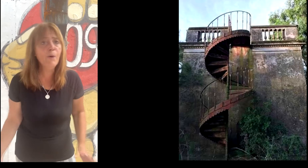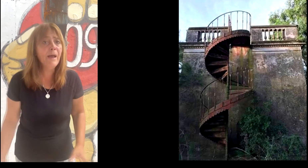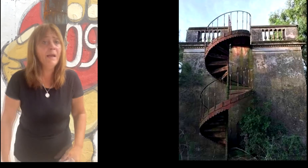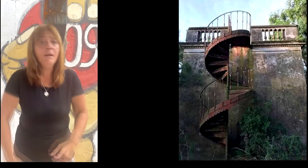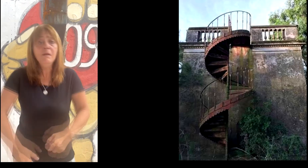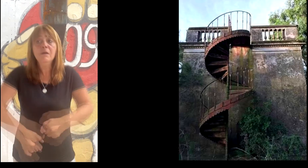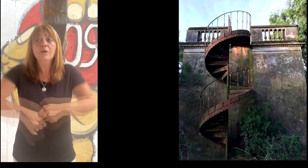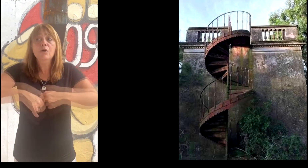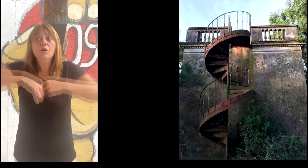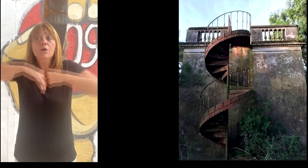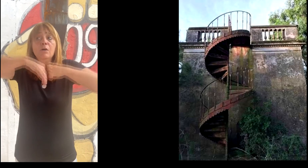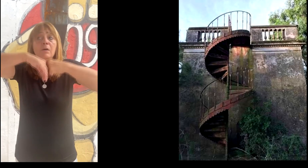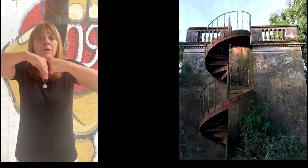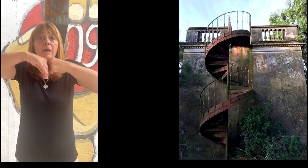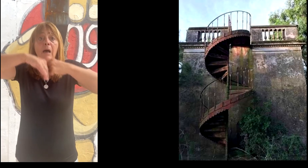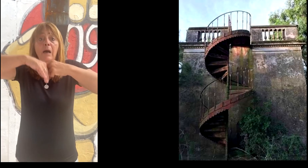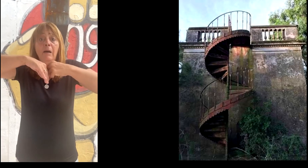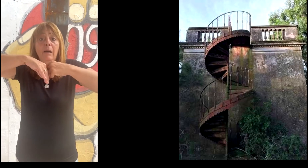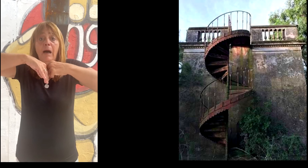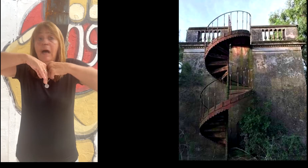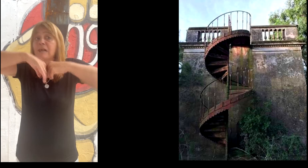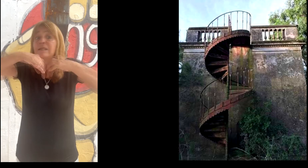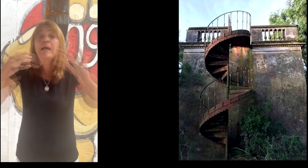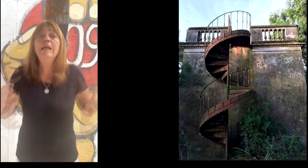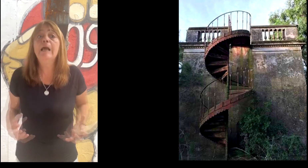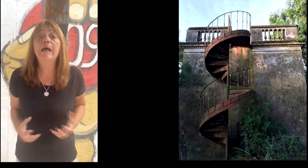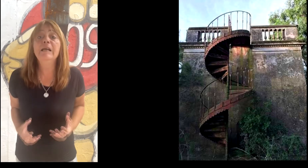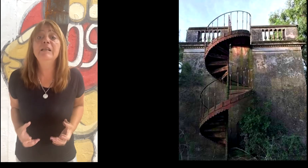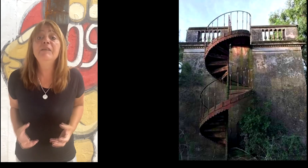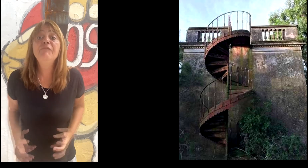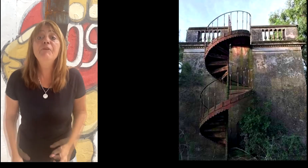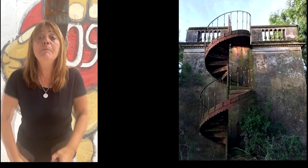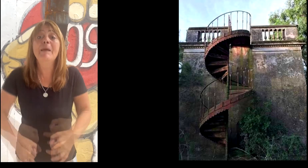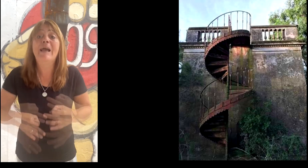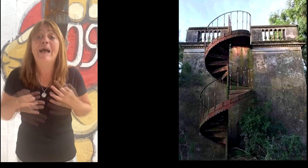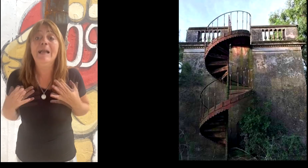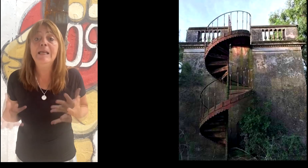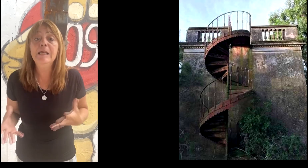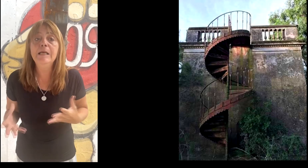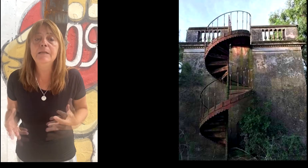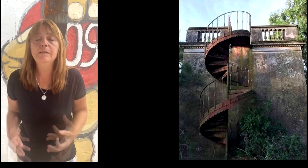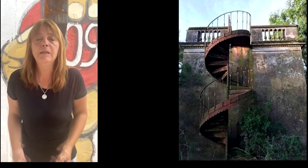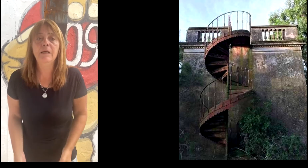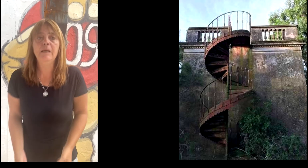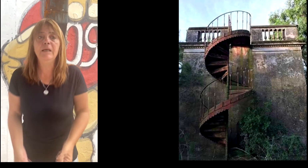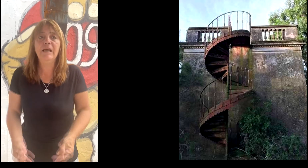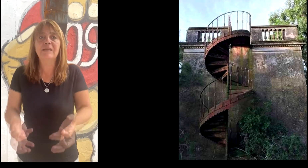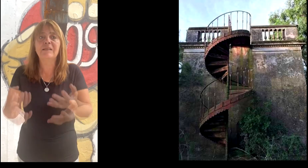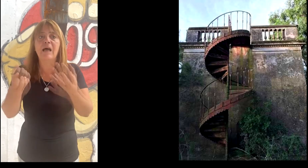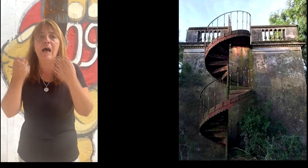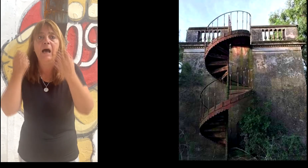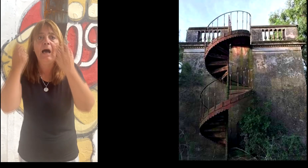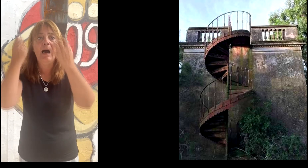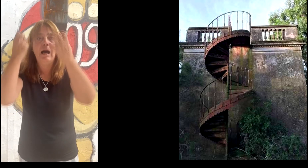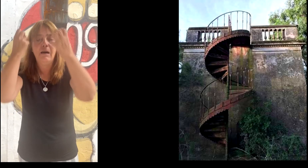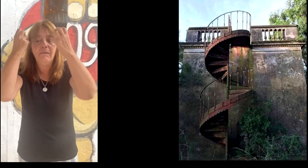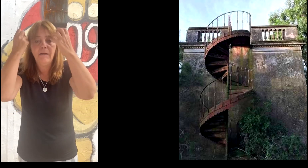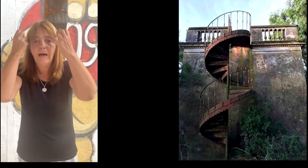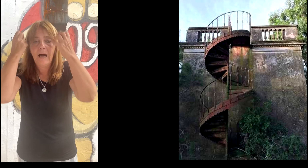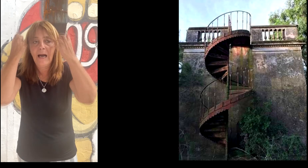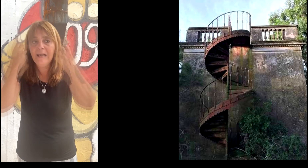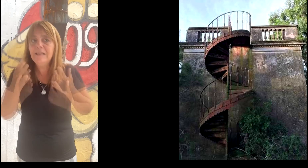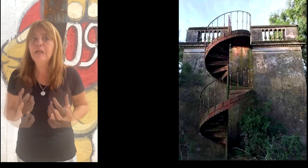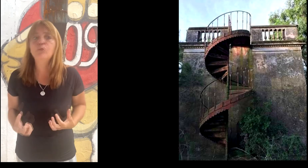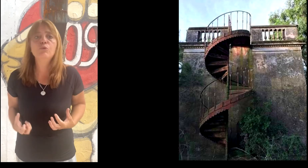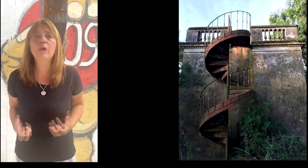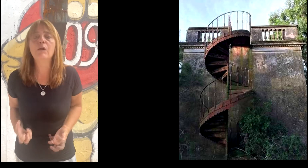Esas escaleras nos debían llevar al cielo, porque realmente no sé dónde compra esta gente. De verdad no sé dónde